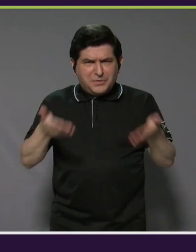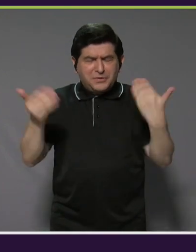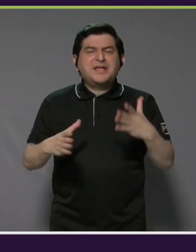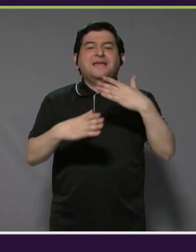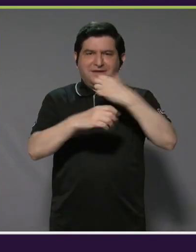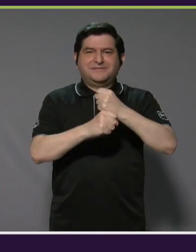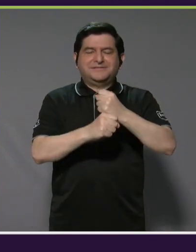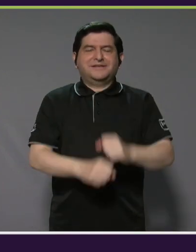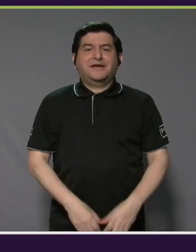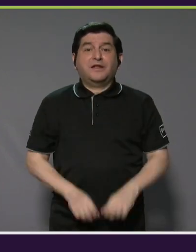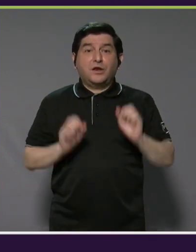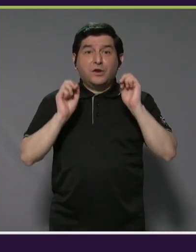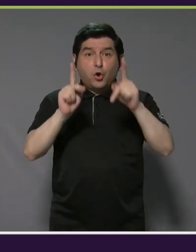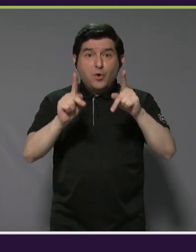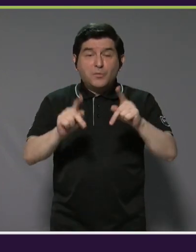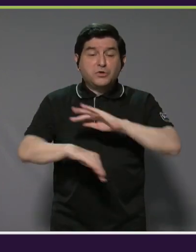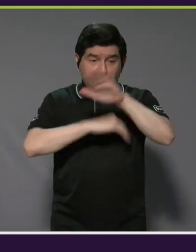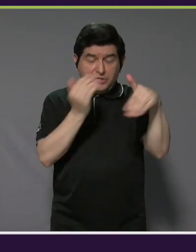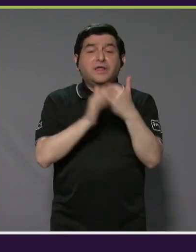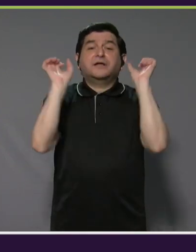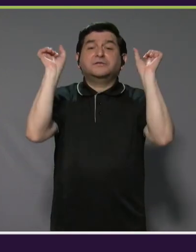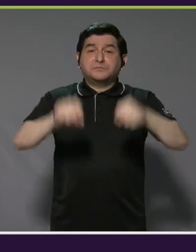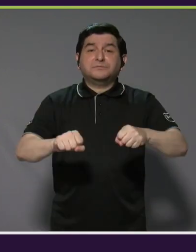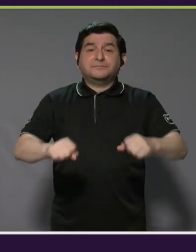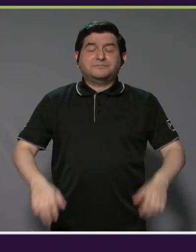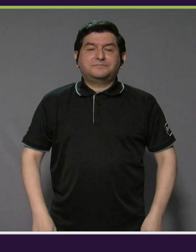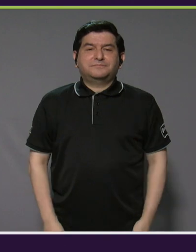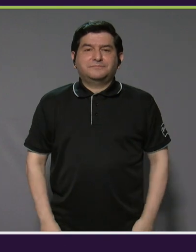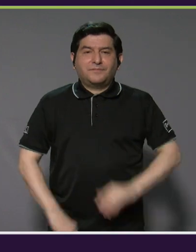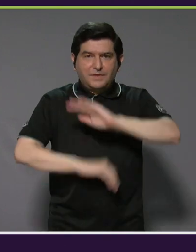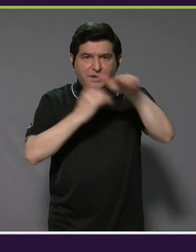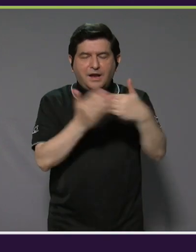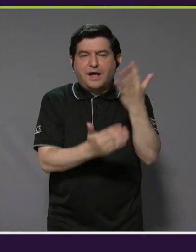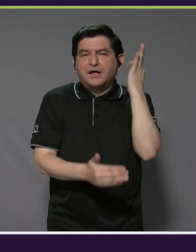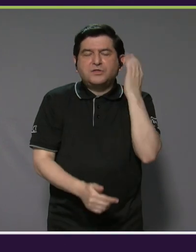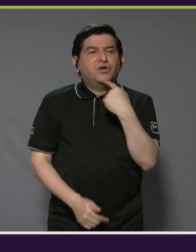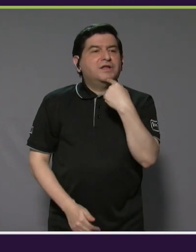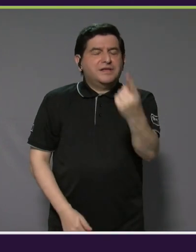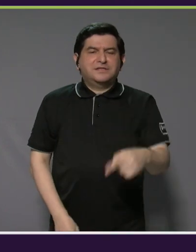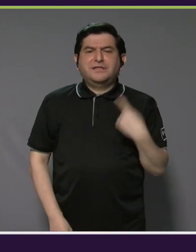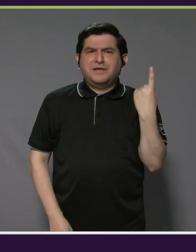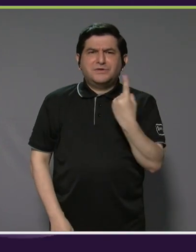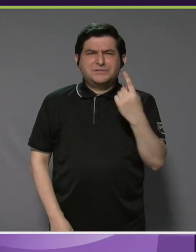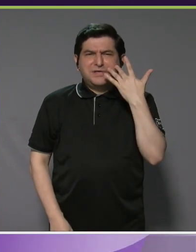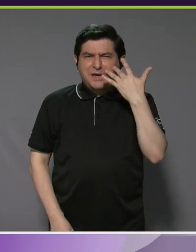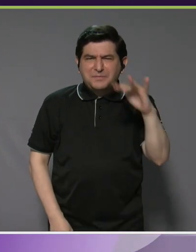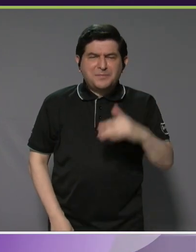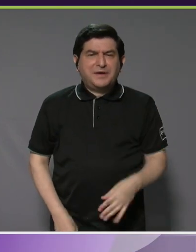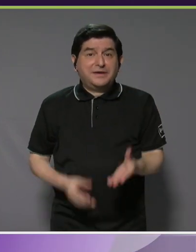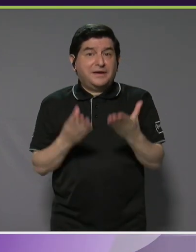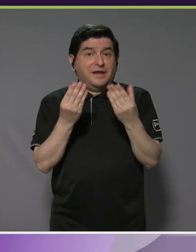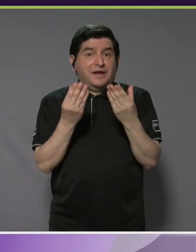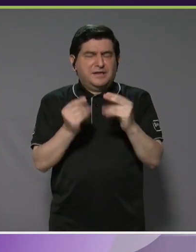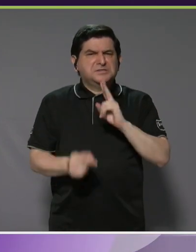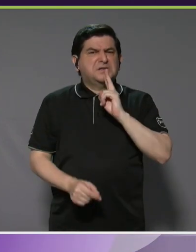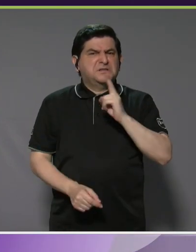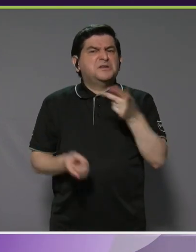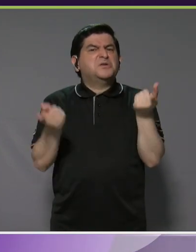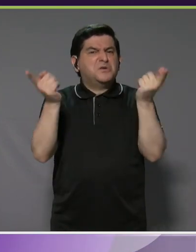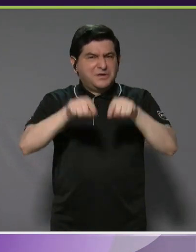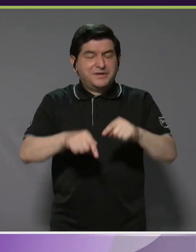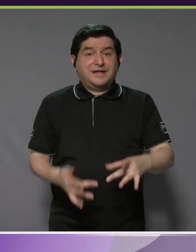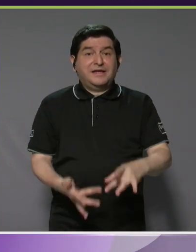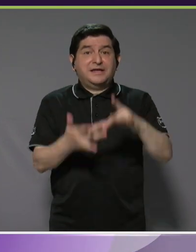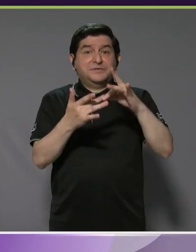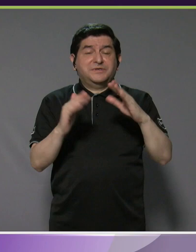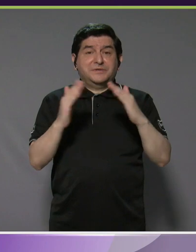hacerlo porque las posibilidades están para todas. A todas las mujeres les digo que siempre parece más intimidante de lo que en realidad es y en